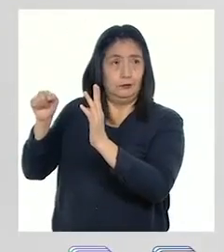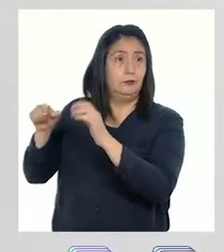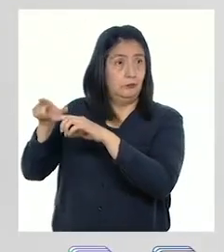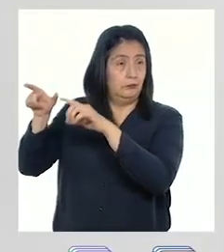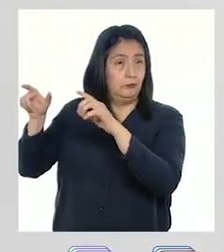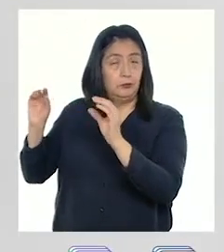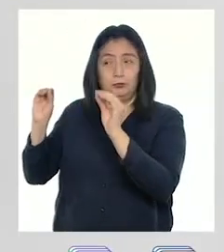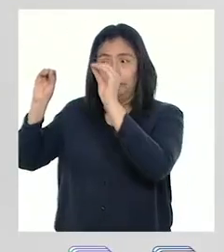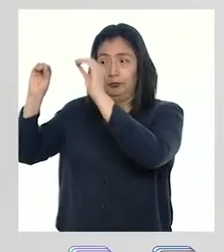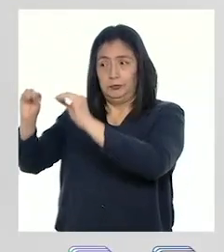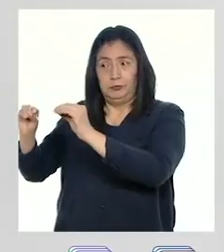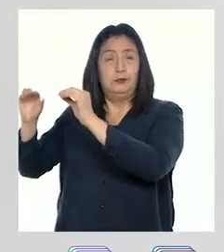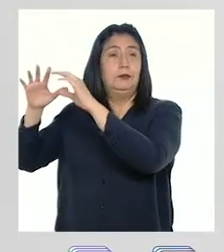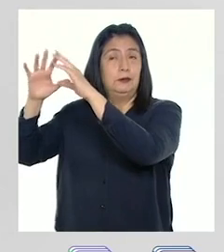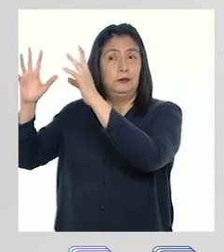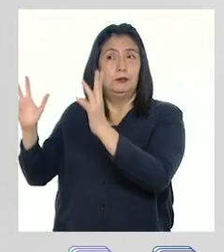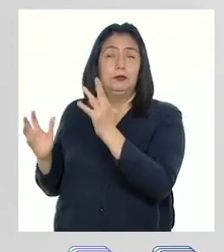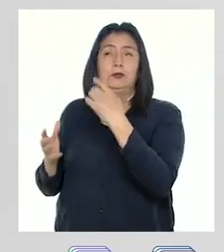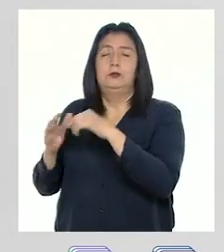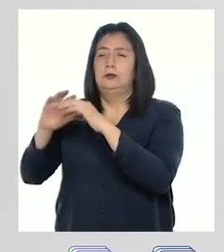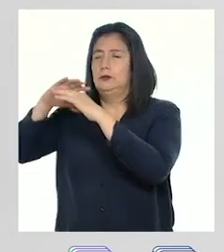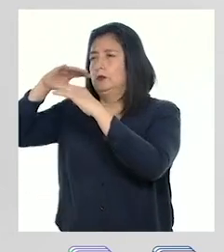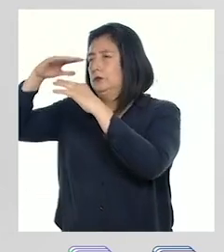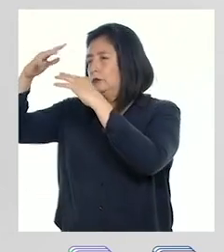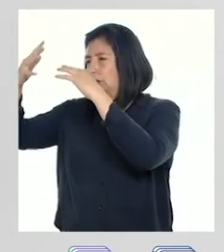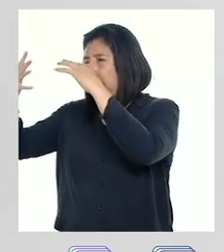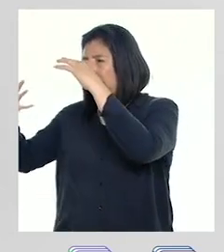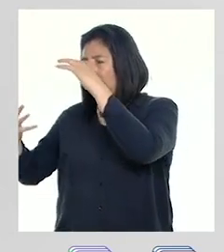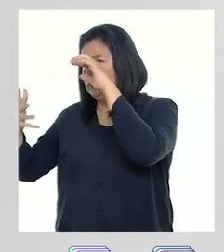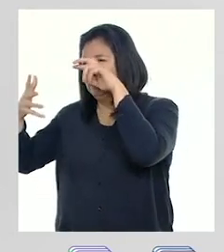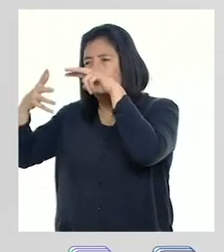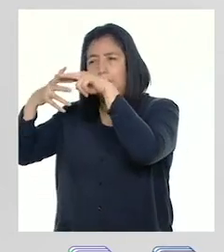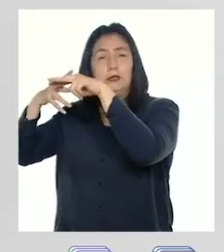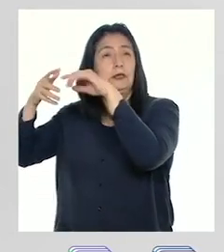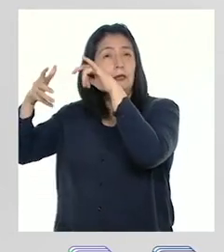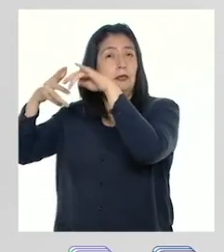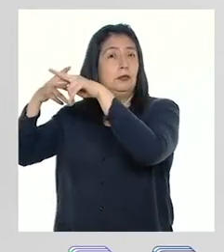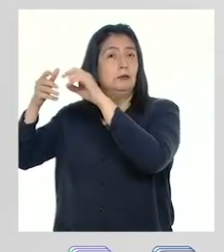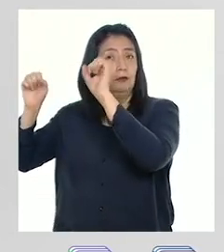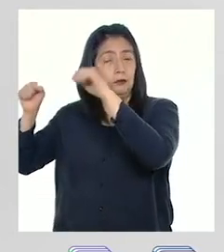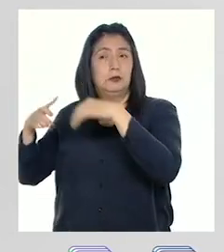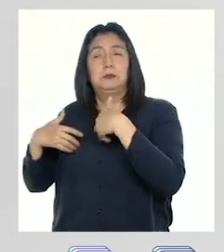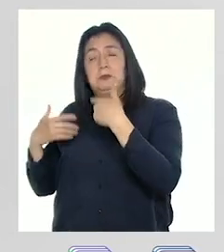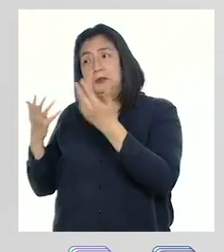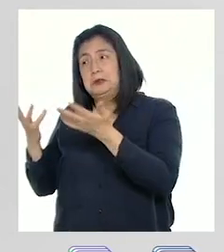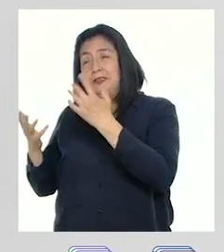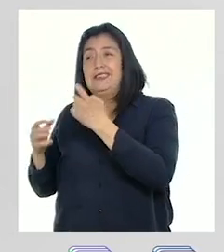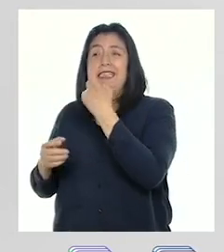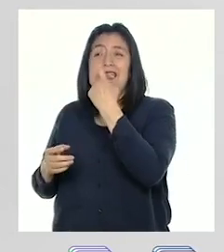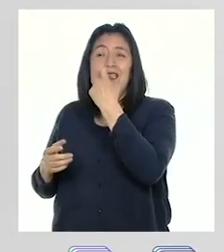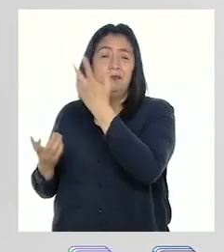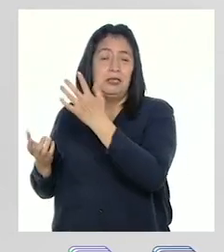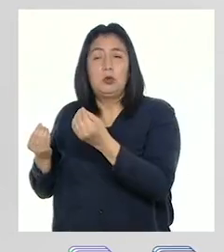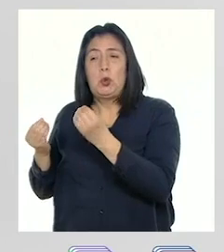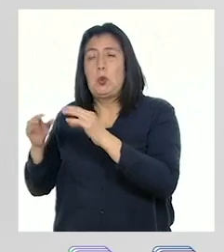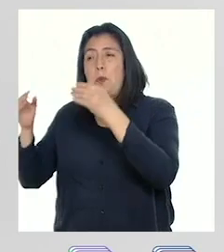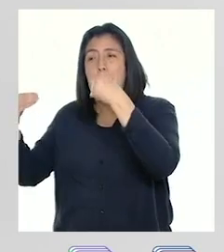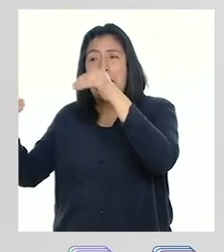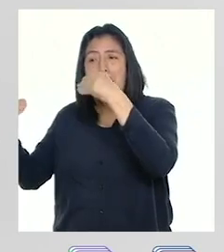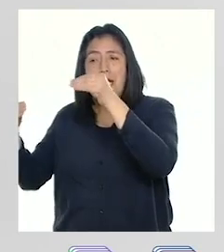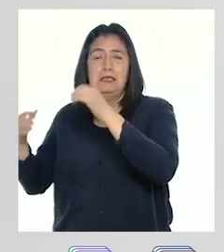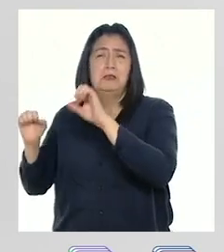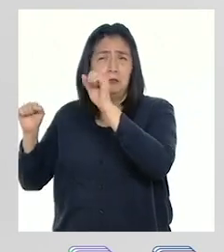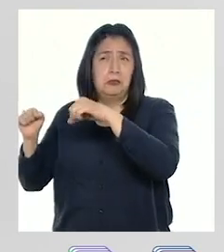instalaciones provistas de una cubierta exterior traslúcida, que puede ser de vidrio o plástico,